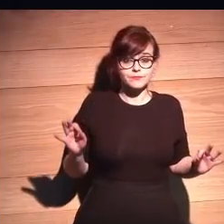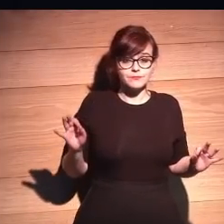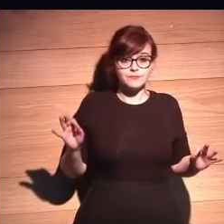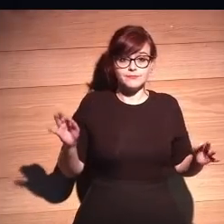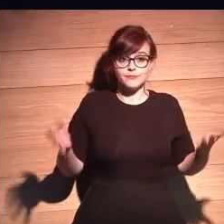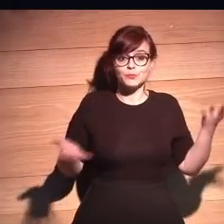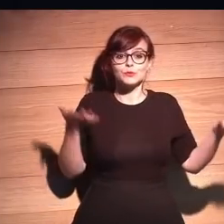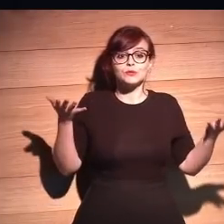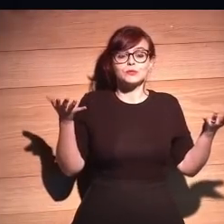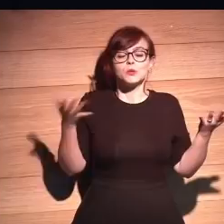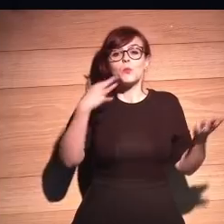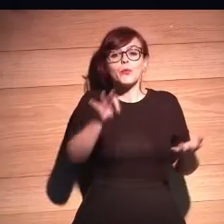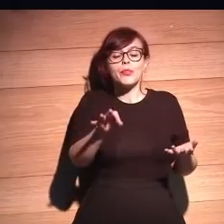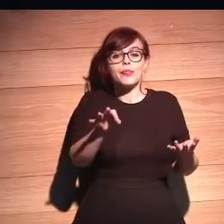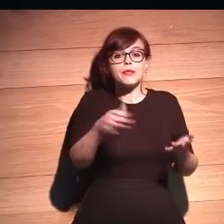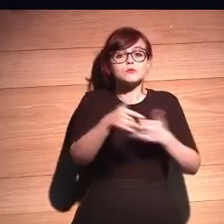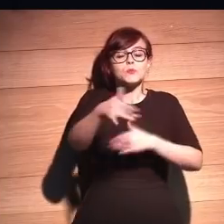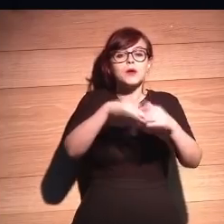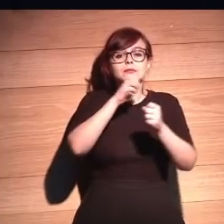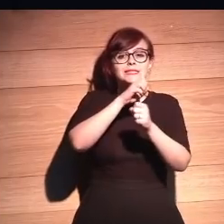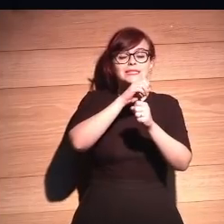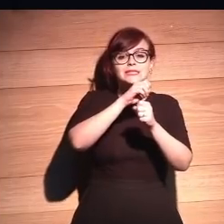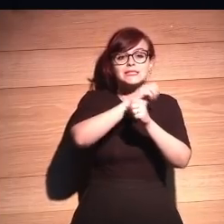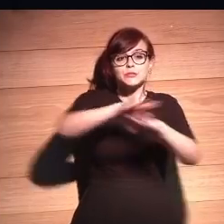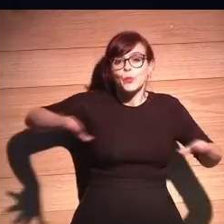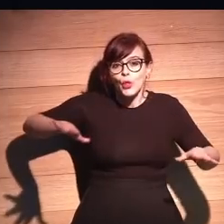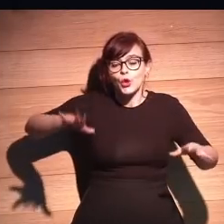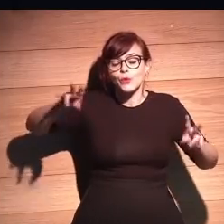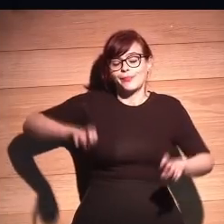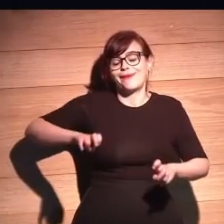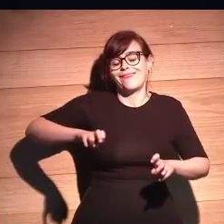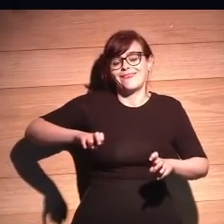Y tal vez la distribución de